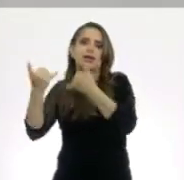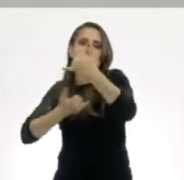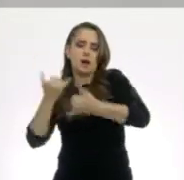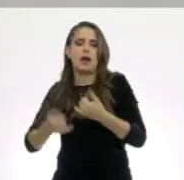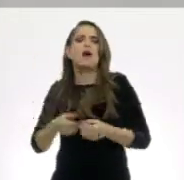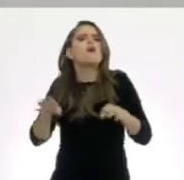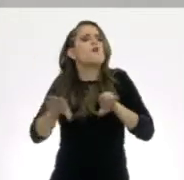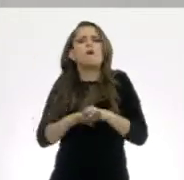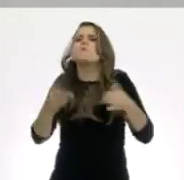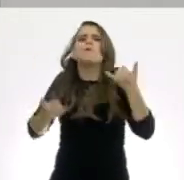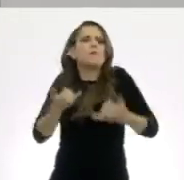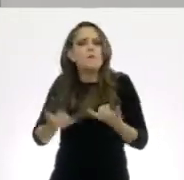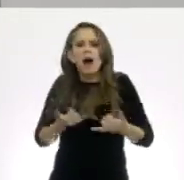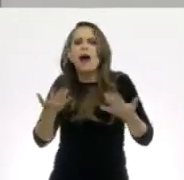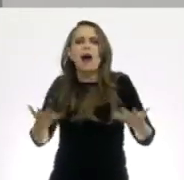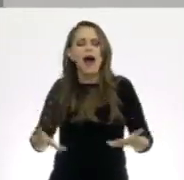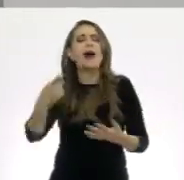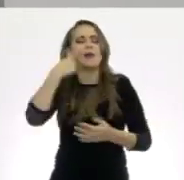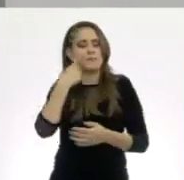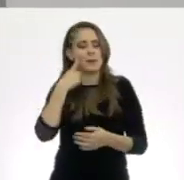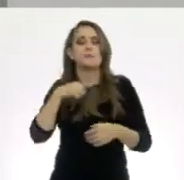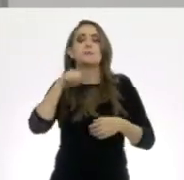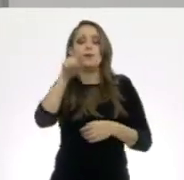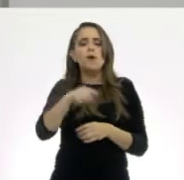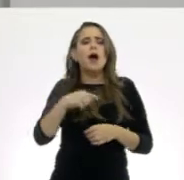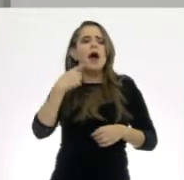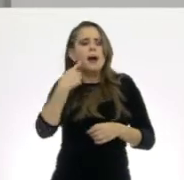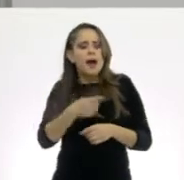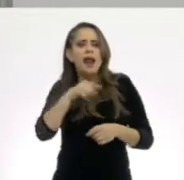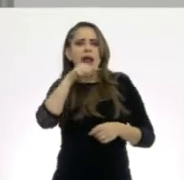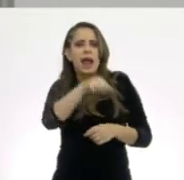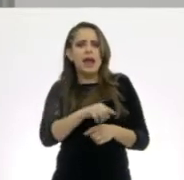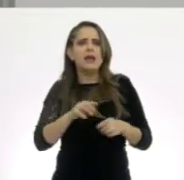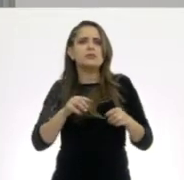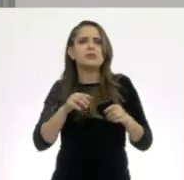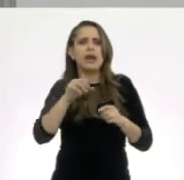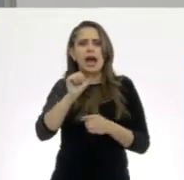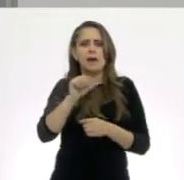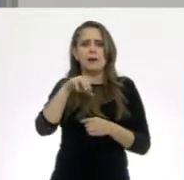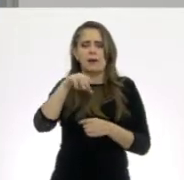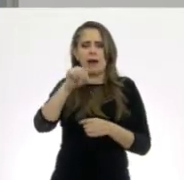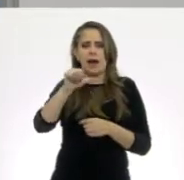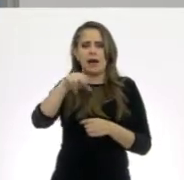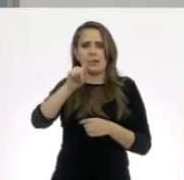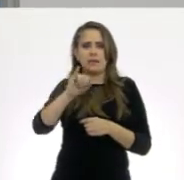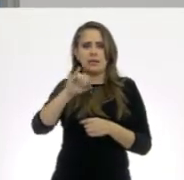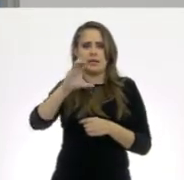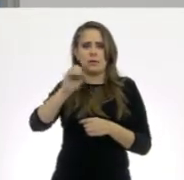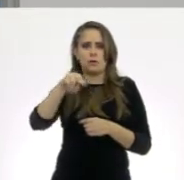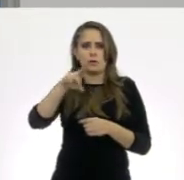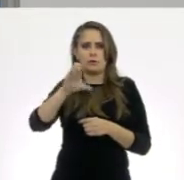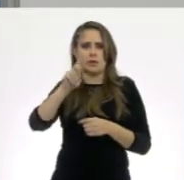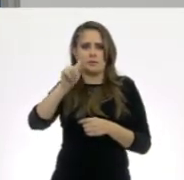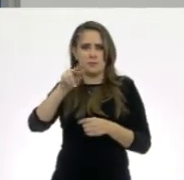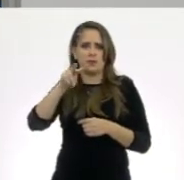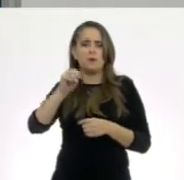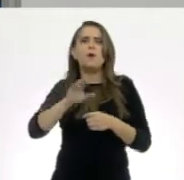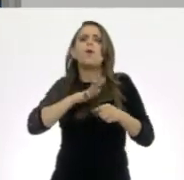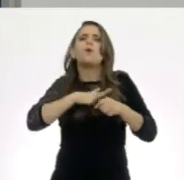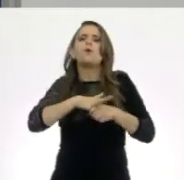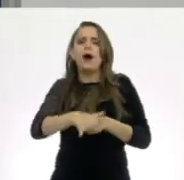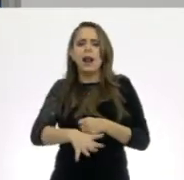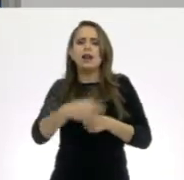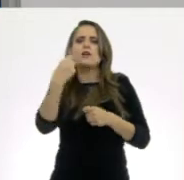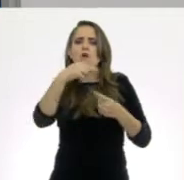indicaciones. Consiste en adivinar el método anticonceptivo cuyas características voy a enunciar y al